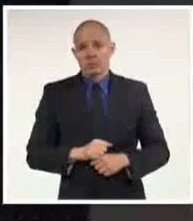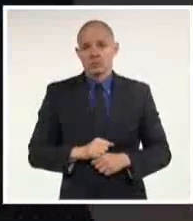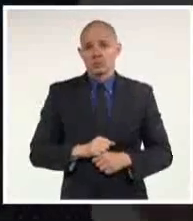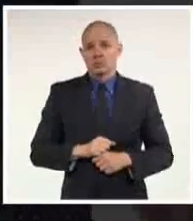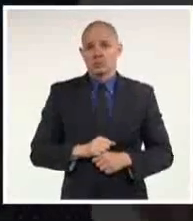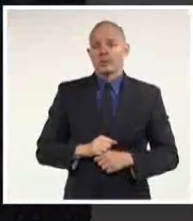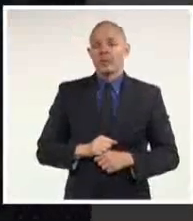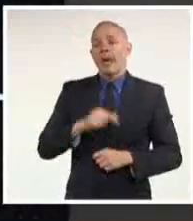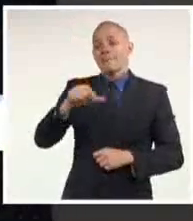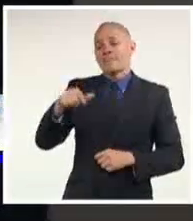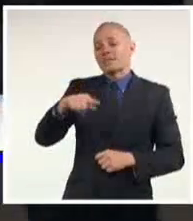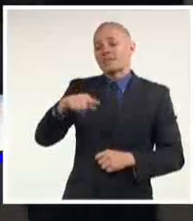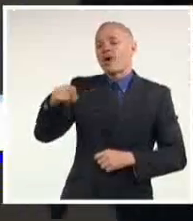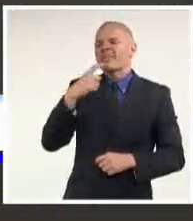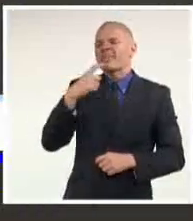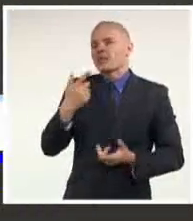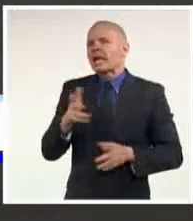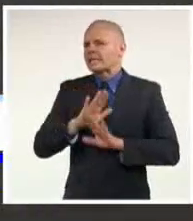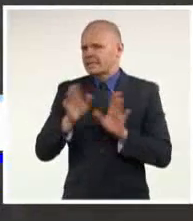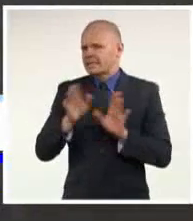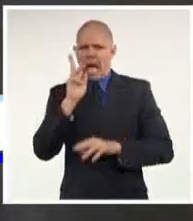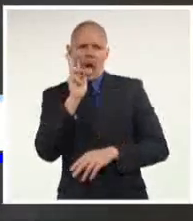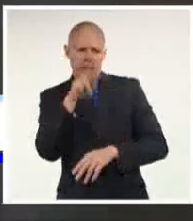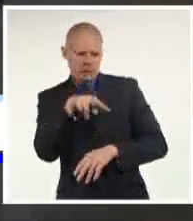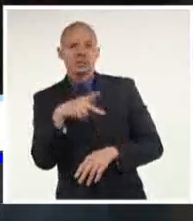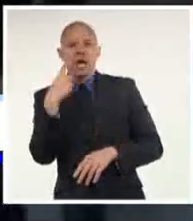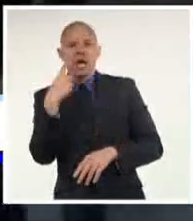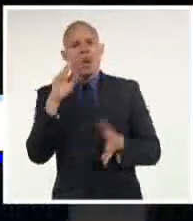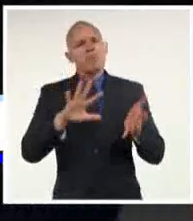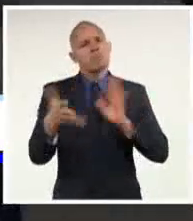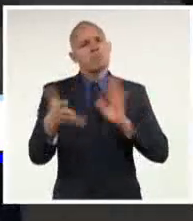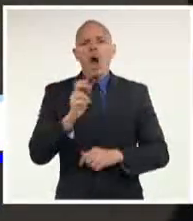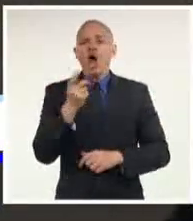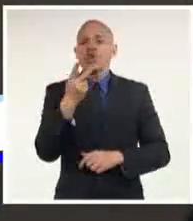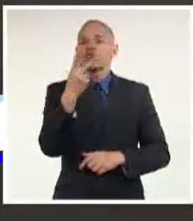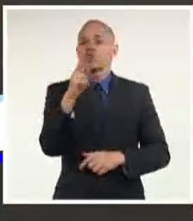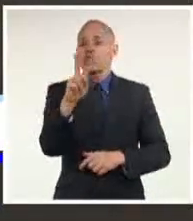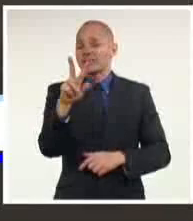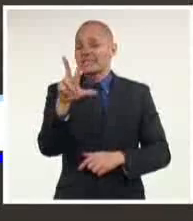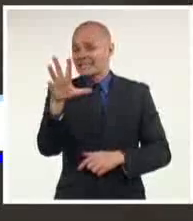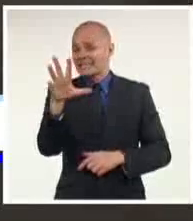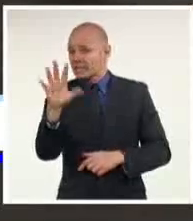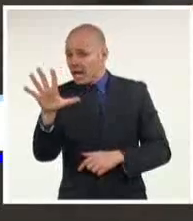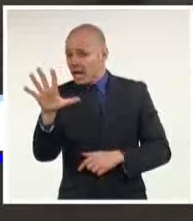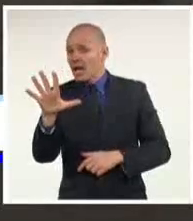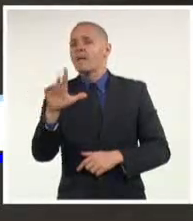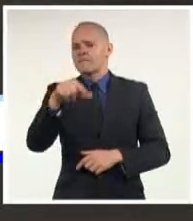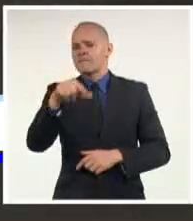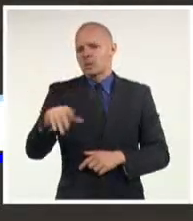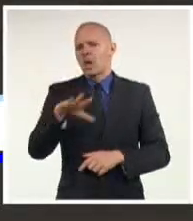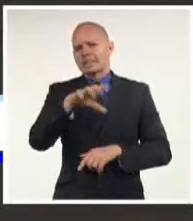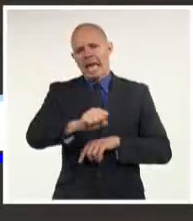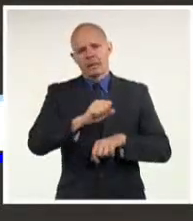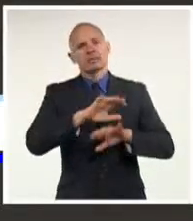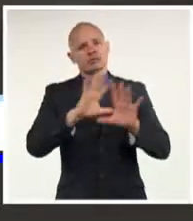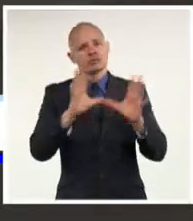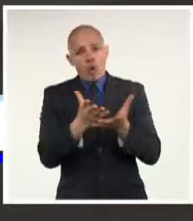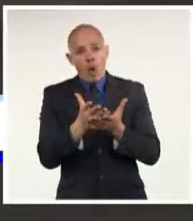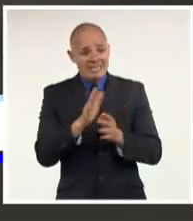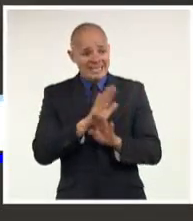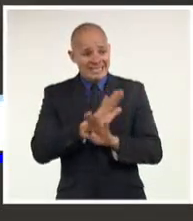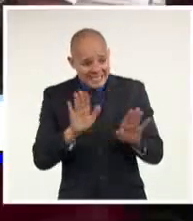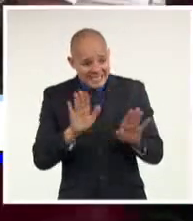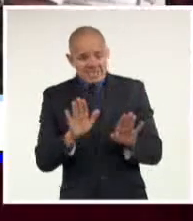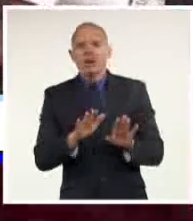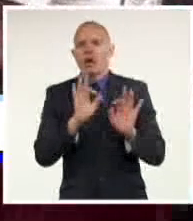Representantes de este ente confirmaron que al menos 205 personas fueron detenidas después de la intervención de la